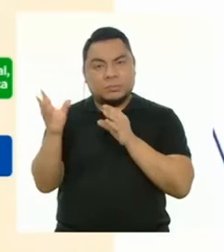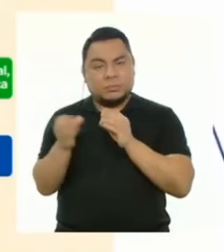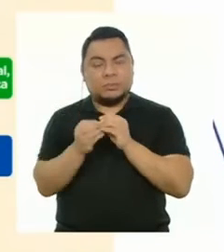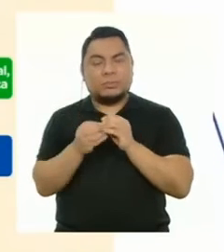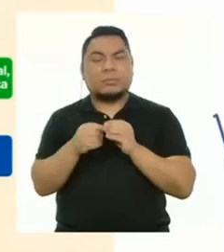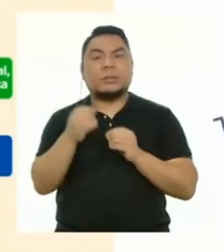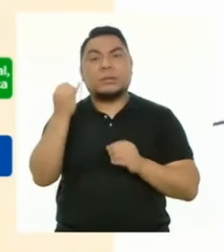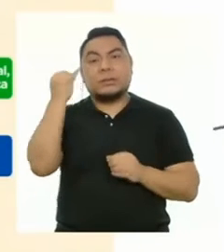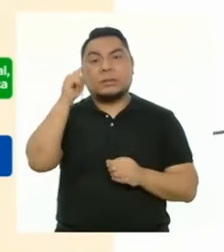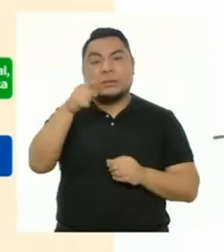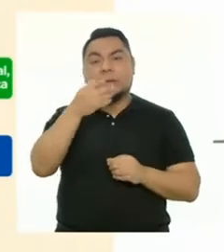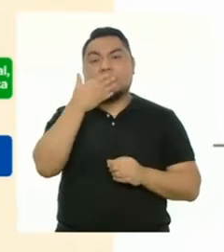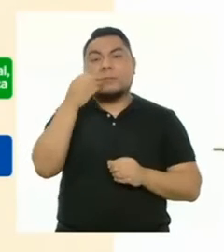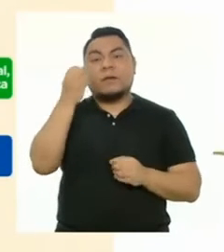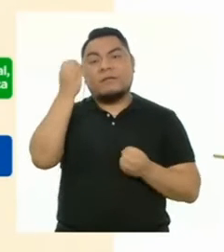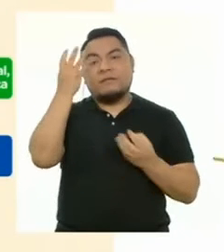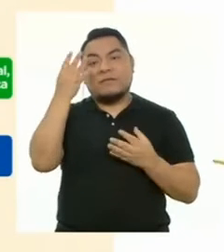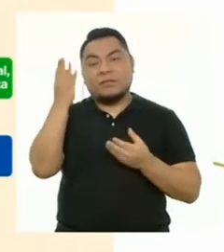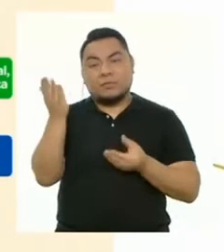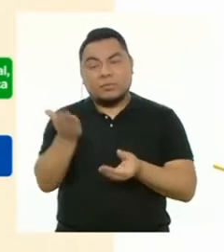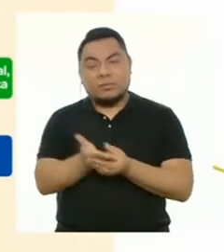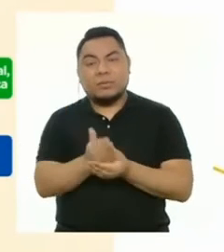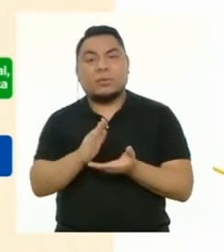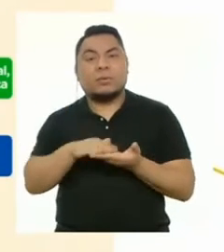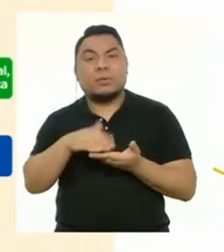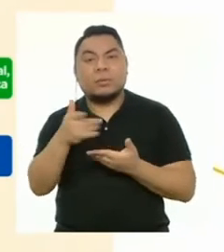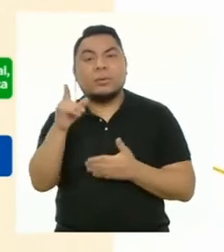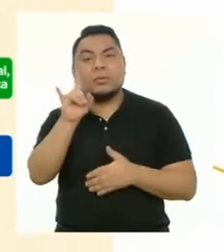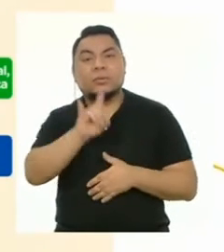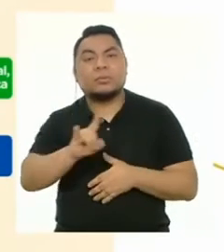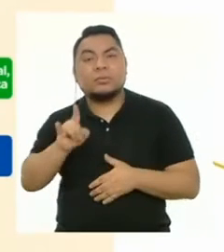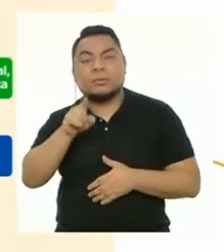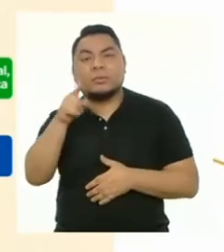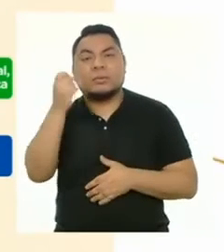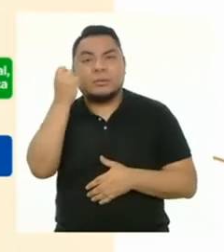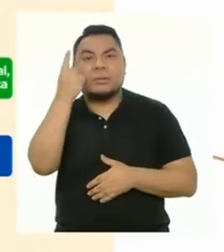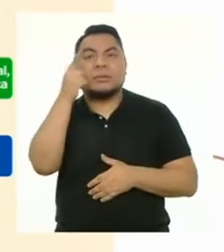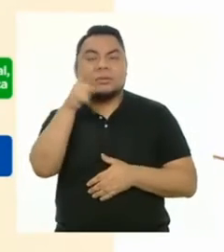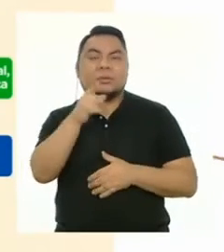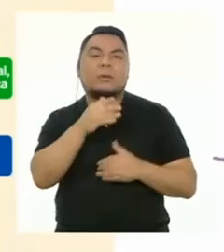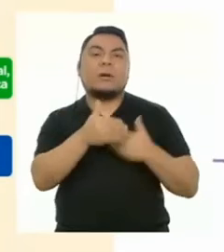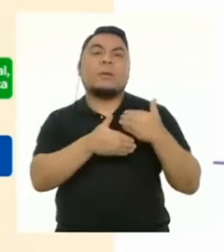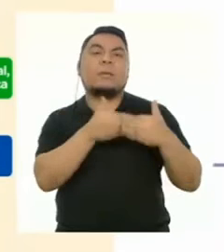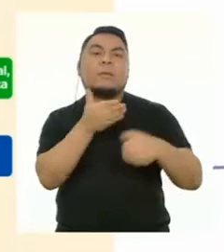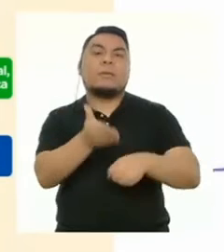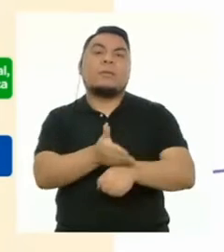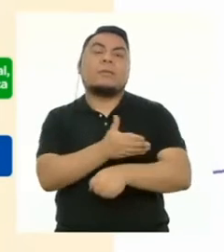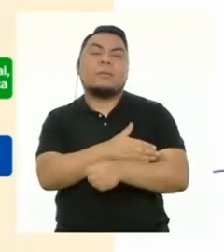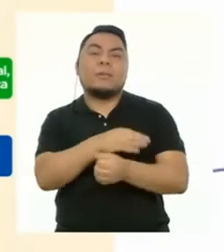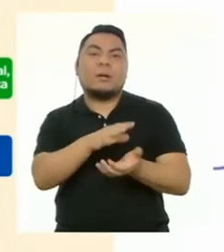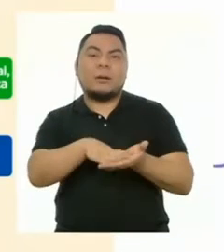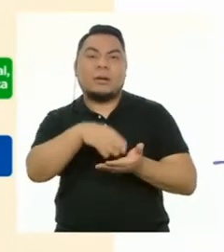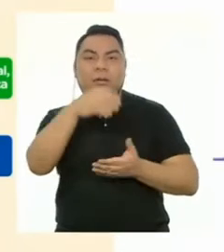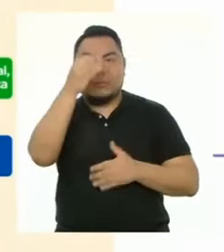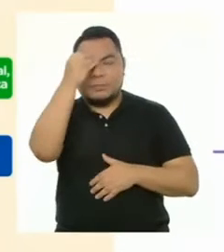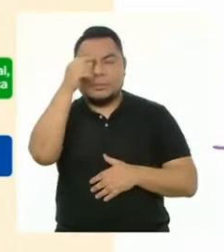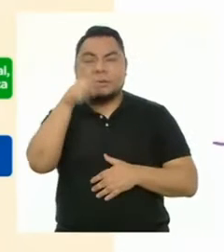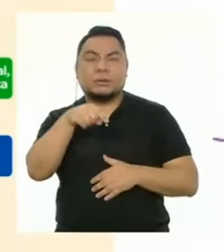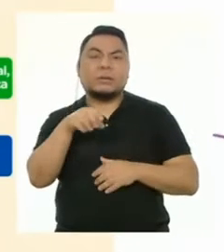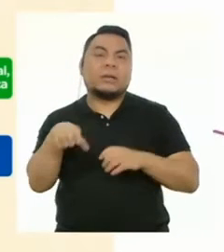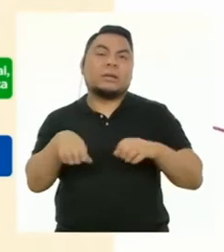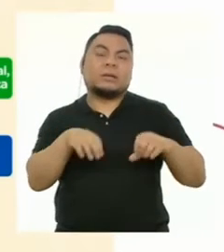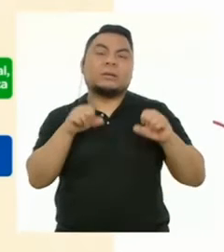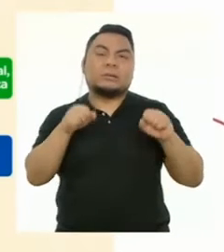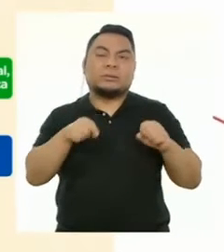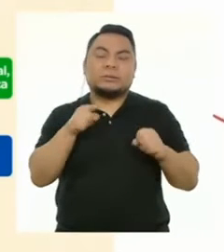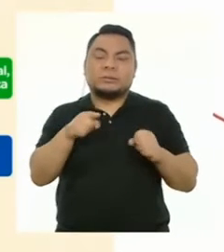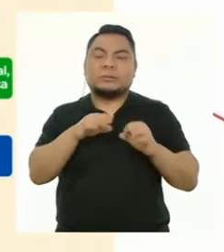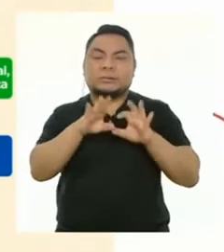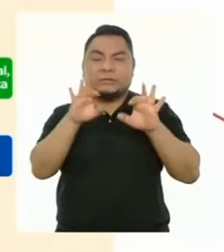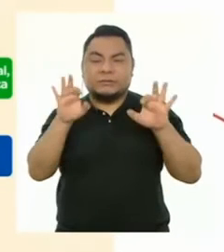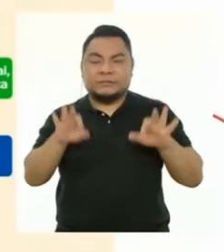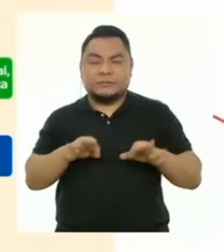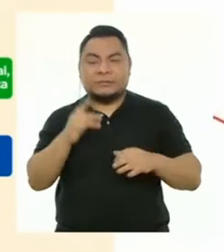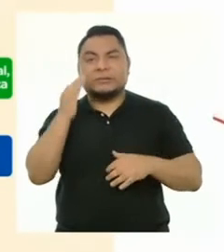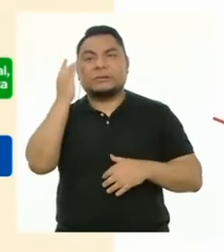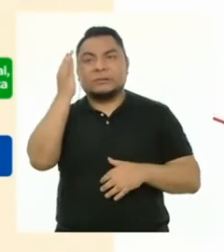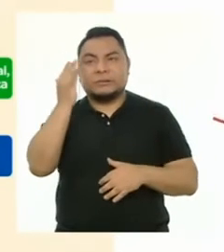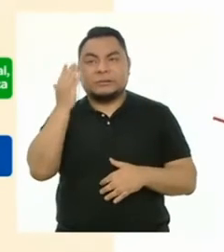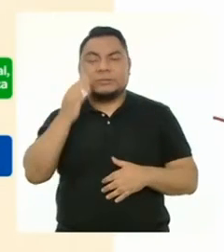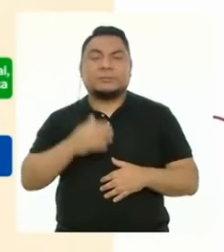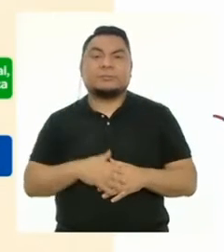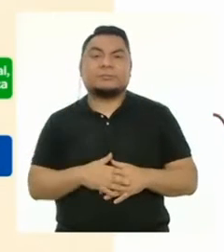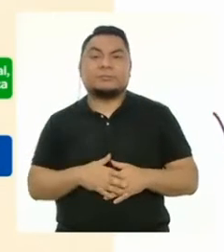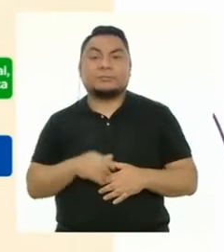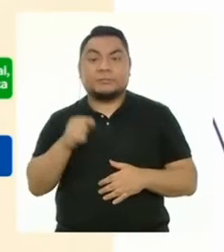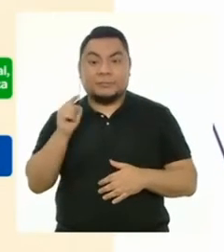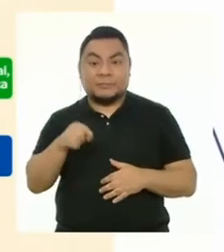La idea es que guarden información que luego puedan usar para comprender su proceso de aprendizaje y desarrollar la ficha de reflexión.